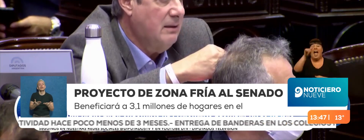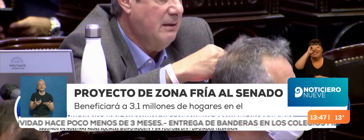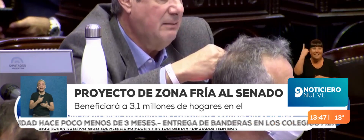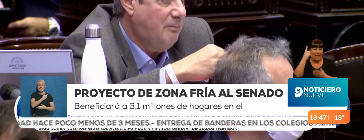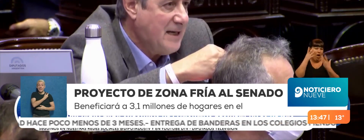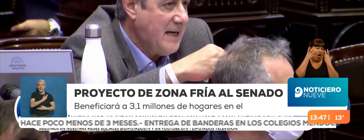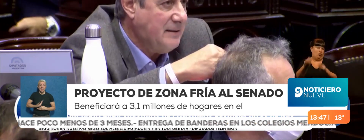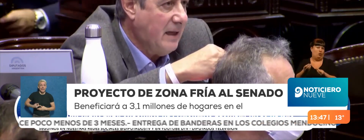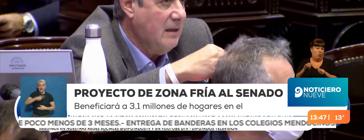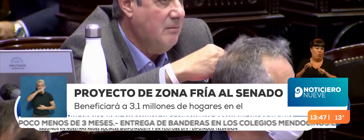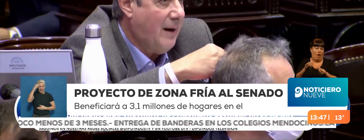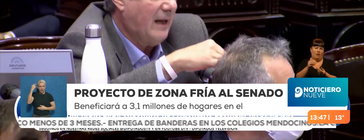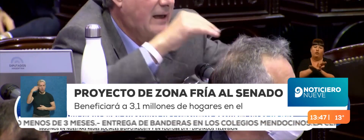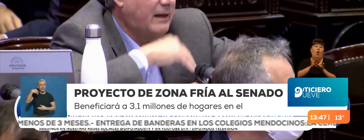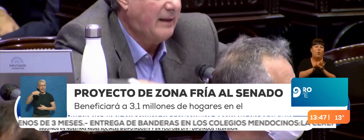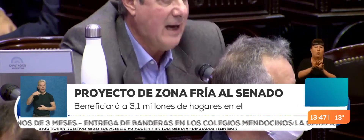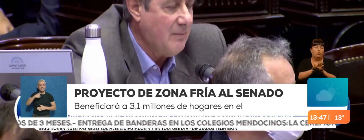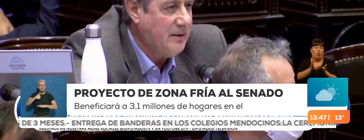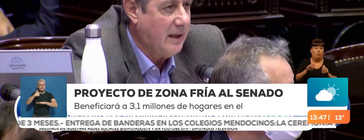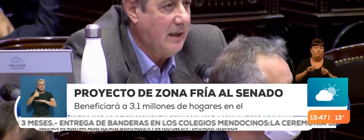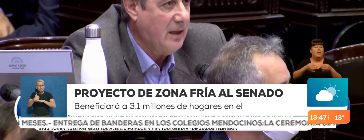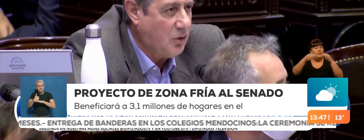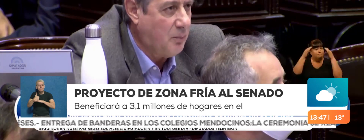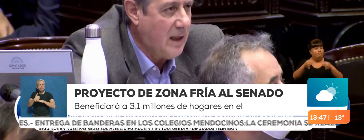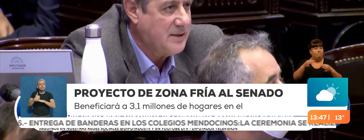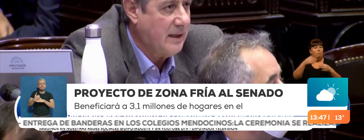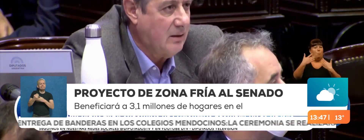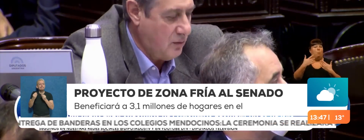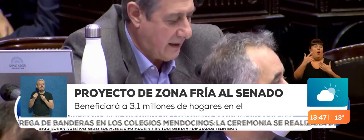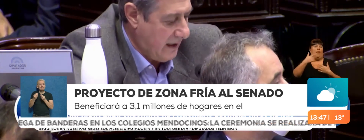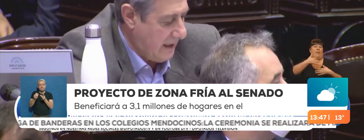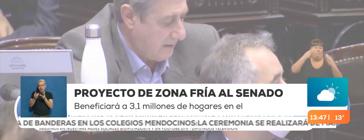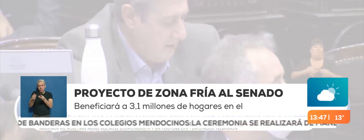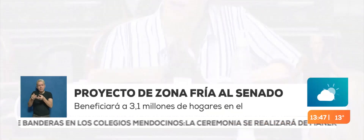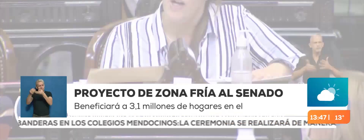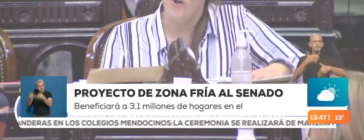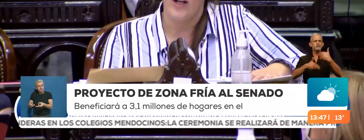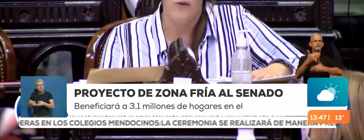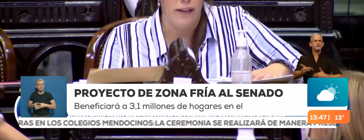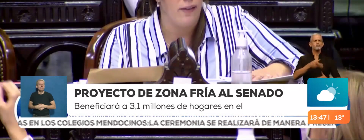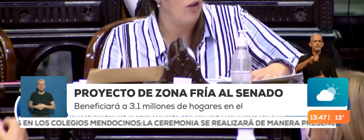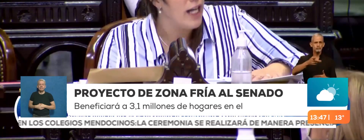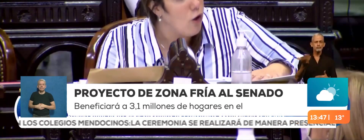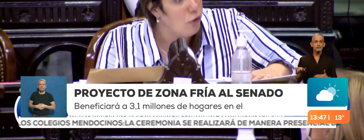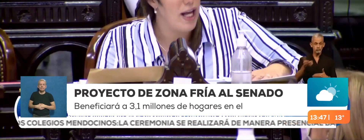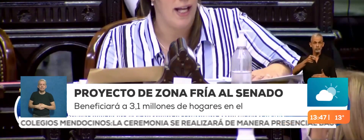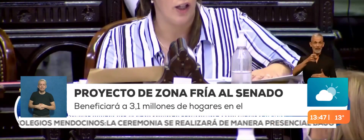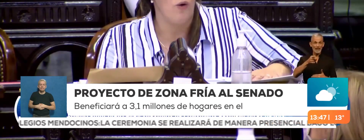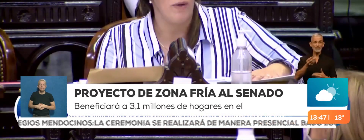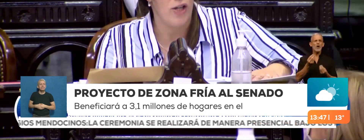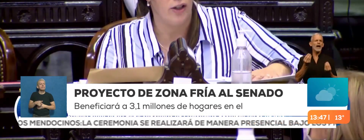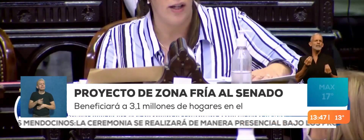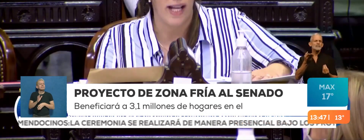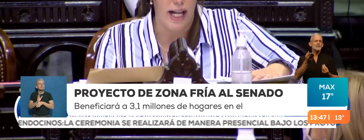presente para que realmente esto pueda ser una realidad. Lo que no es otra cosa